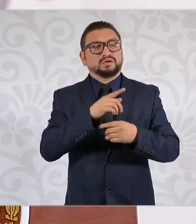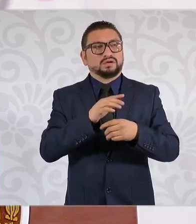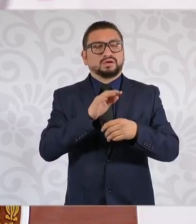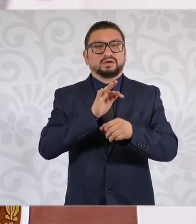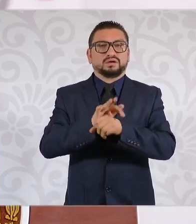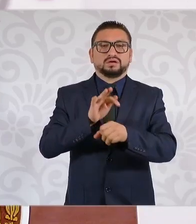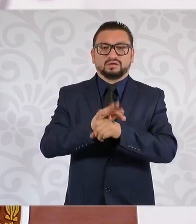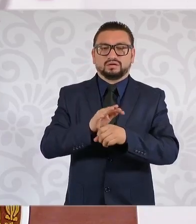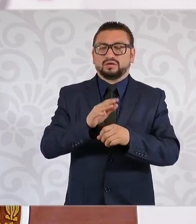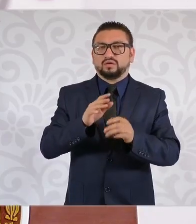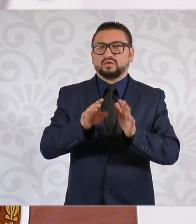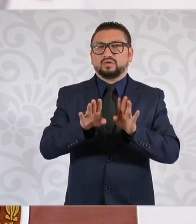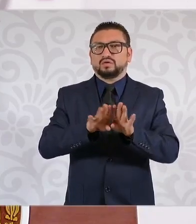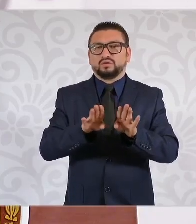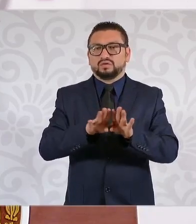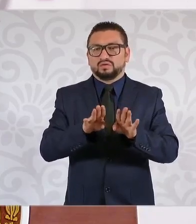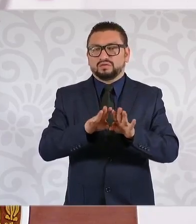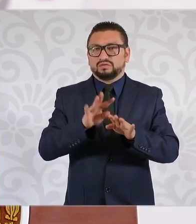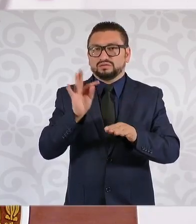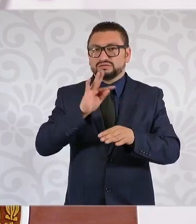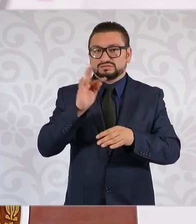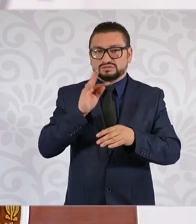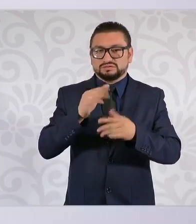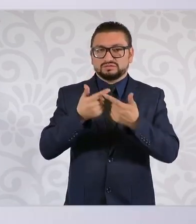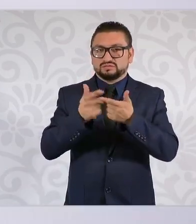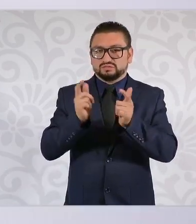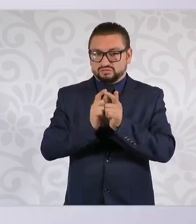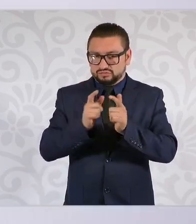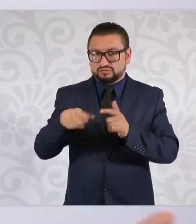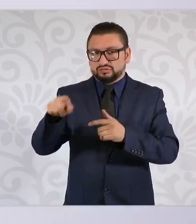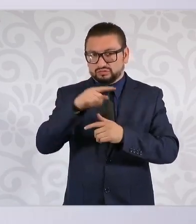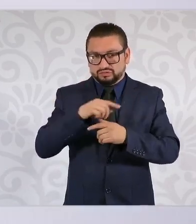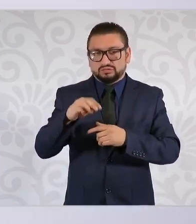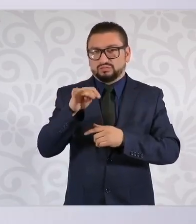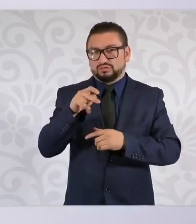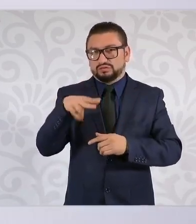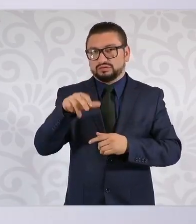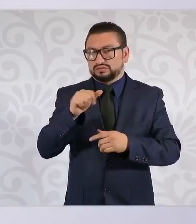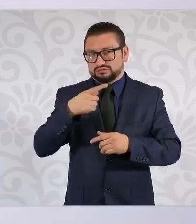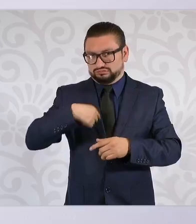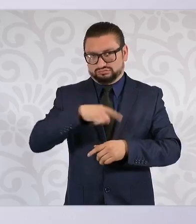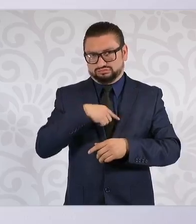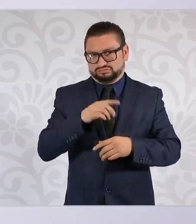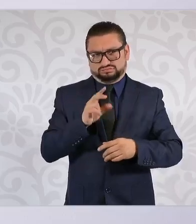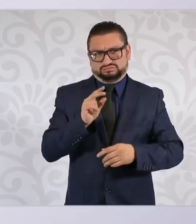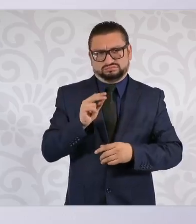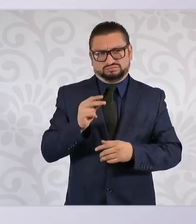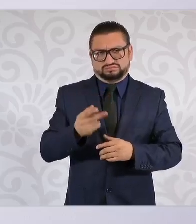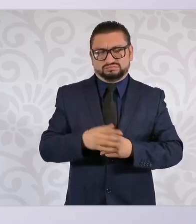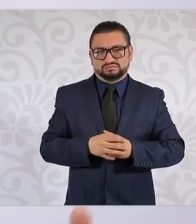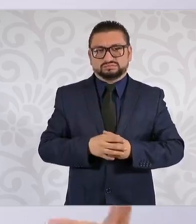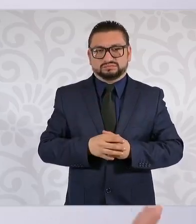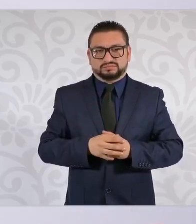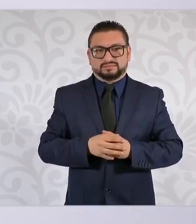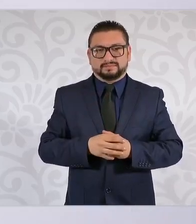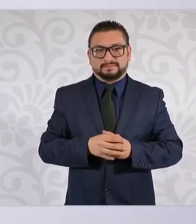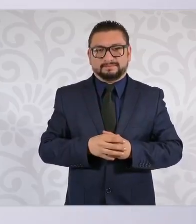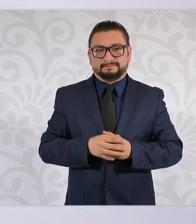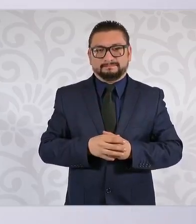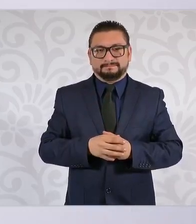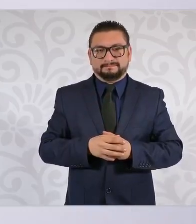o que digan que es del movimiento del que provenimos nosotros. Entonces,